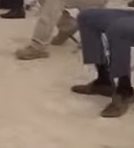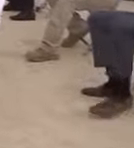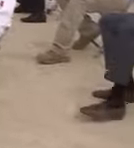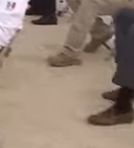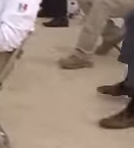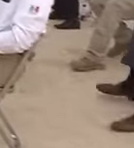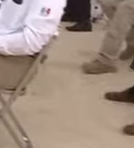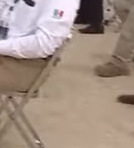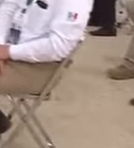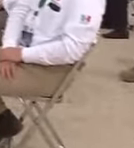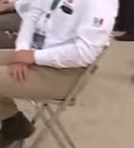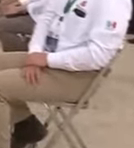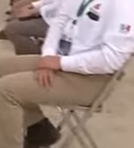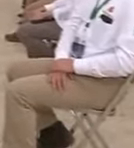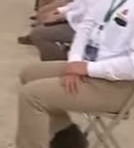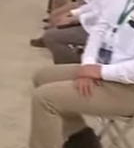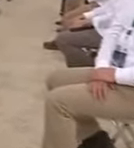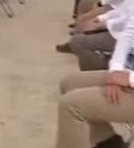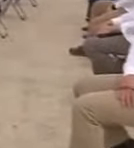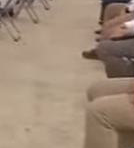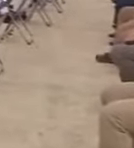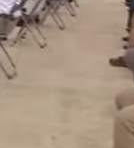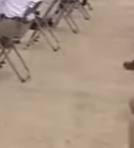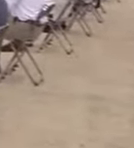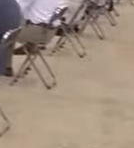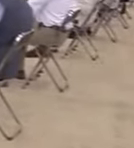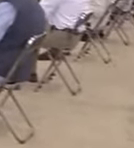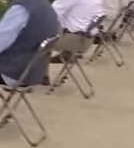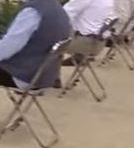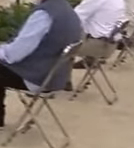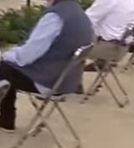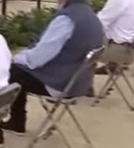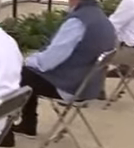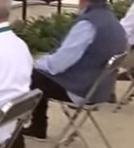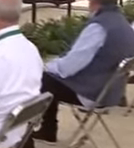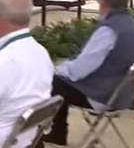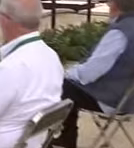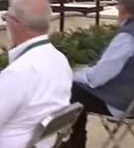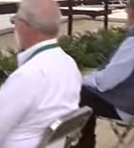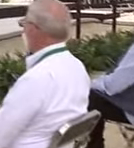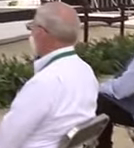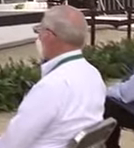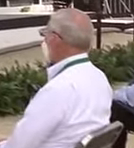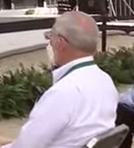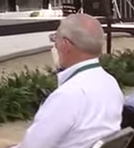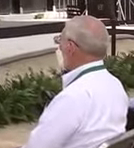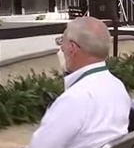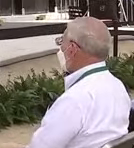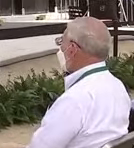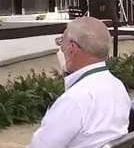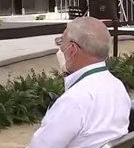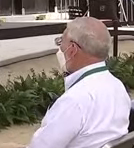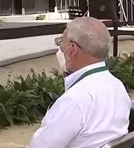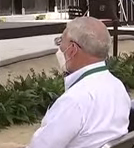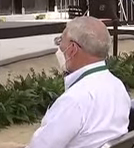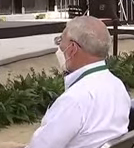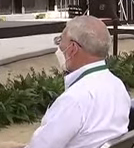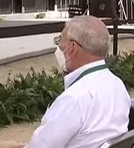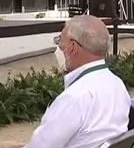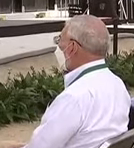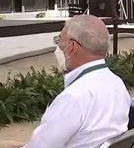Enseguida hace uso de la palabra el director general de Petróleos Mexicanos, ingeniero Octavio Romero Oropesa.